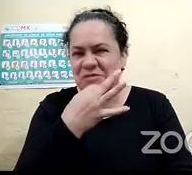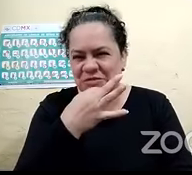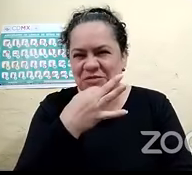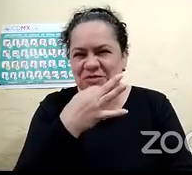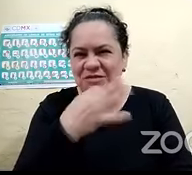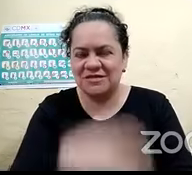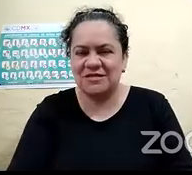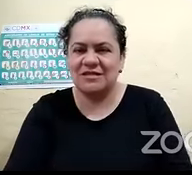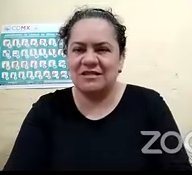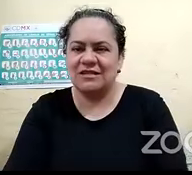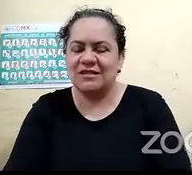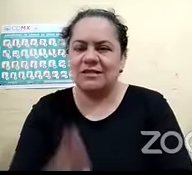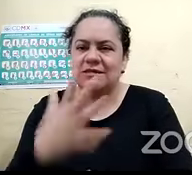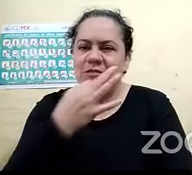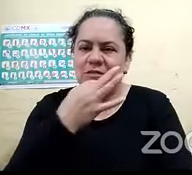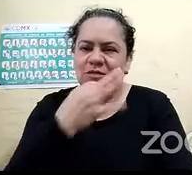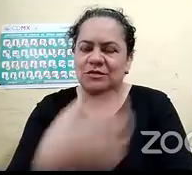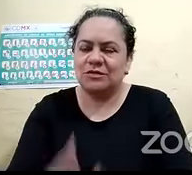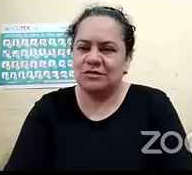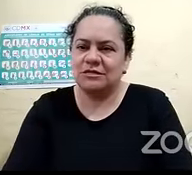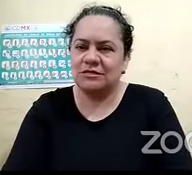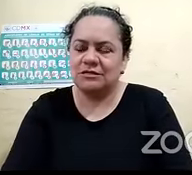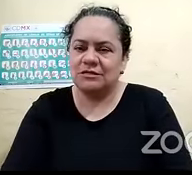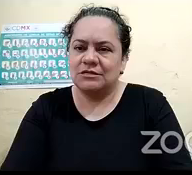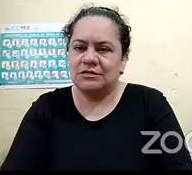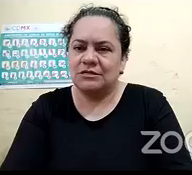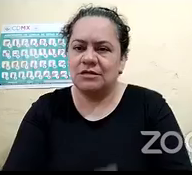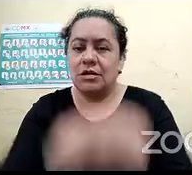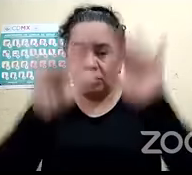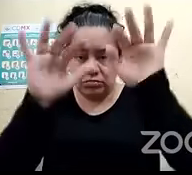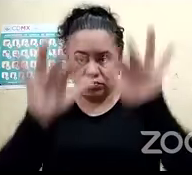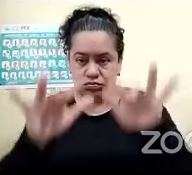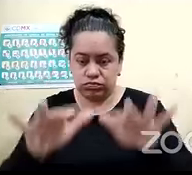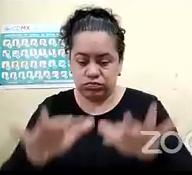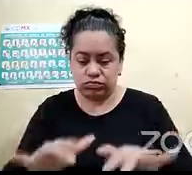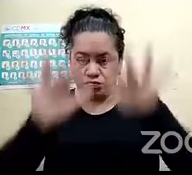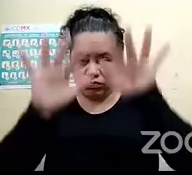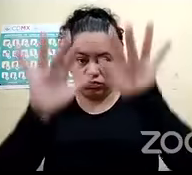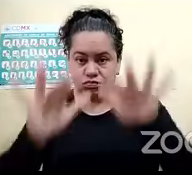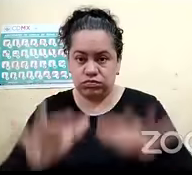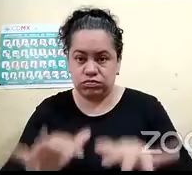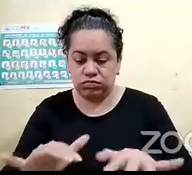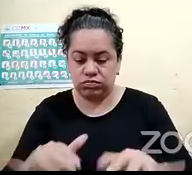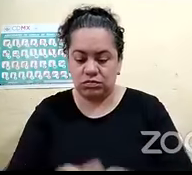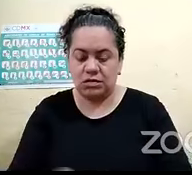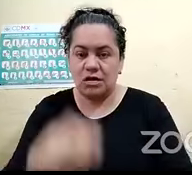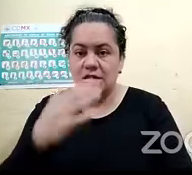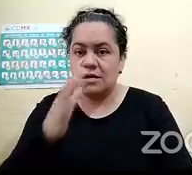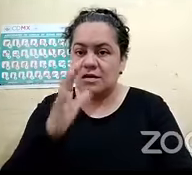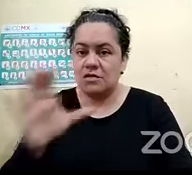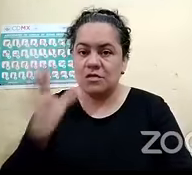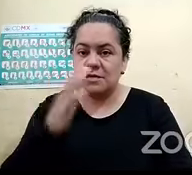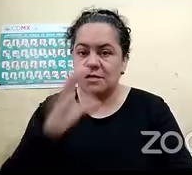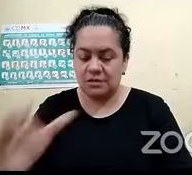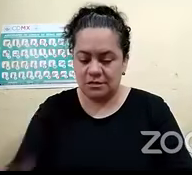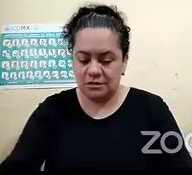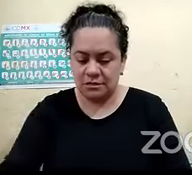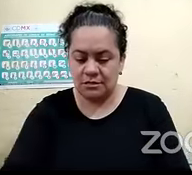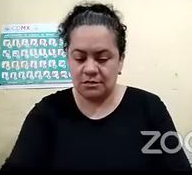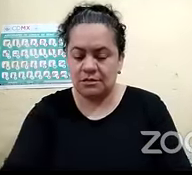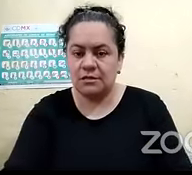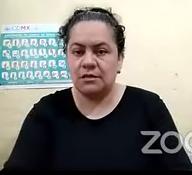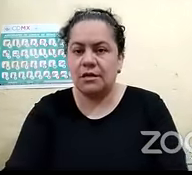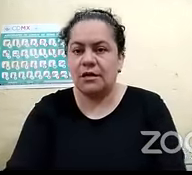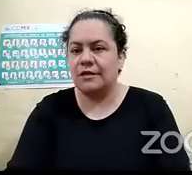les leo uno de los comentarios Ashanti Mincia saludos cordiales excelente panel